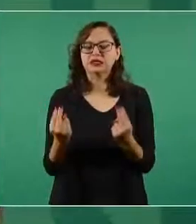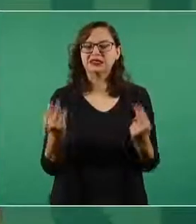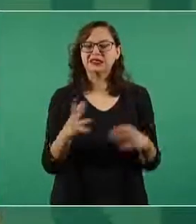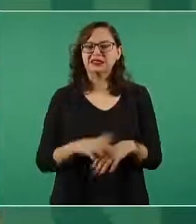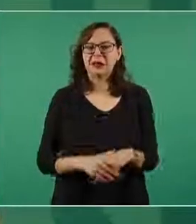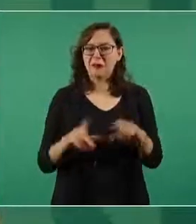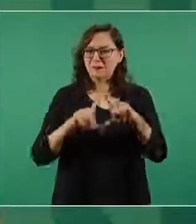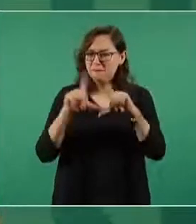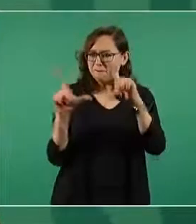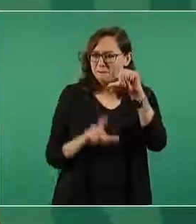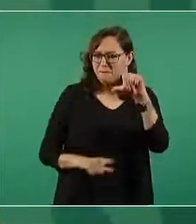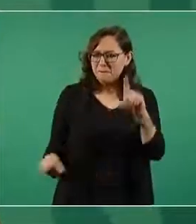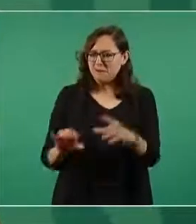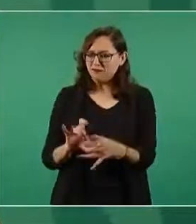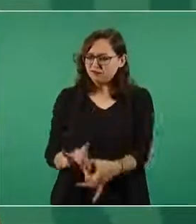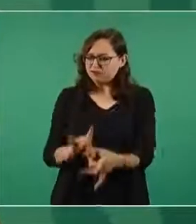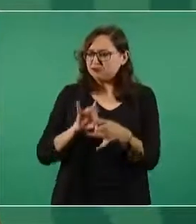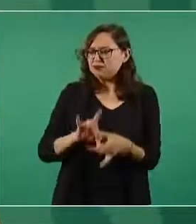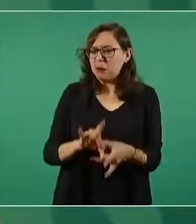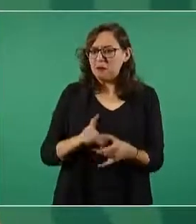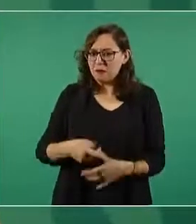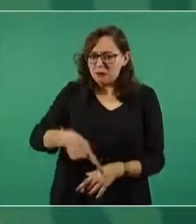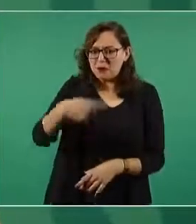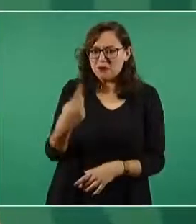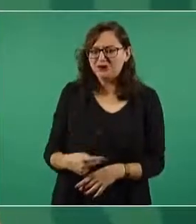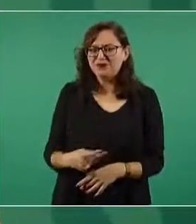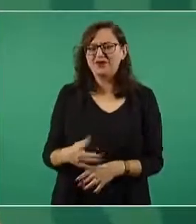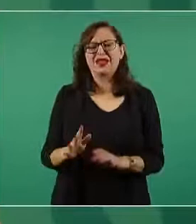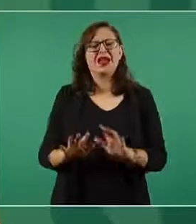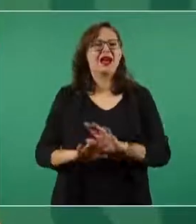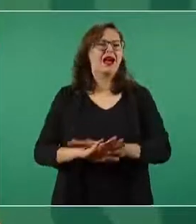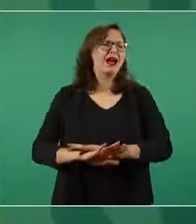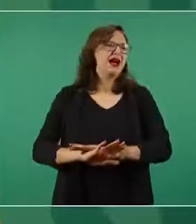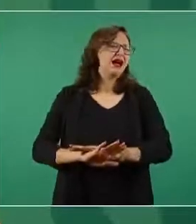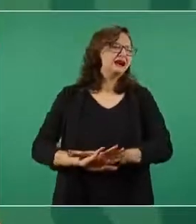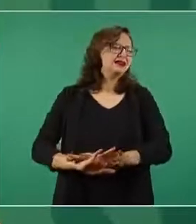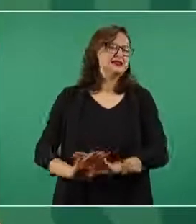nacionalismo era anacrónico,